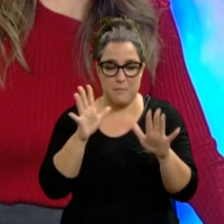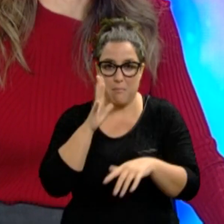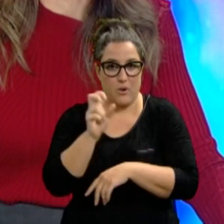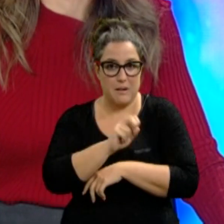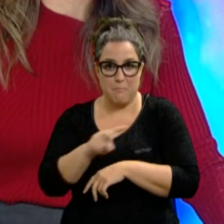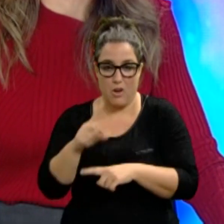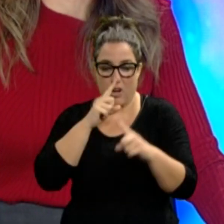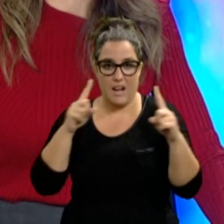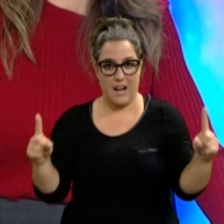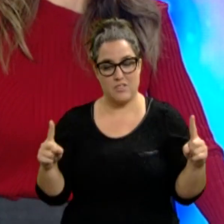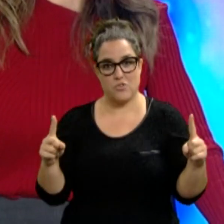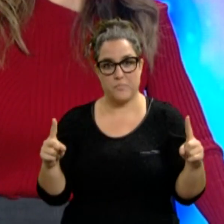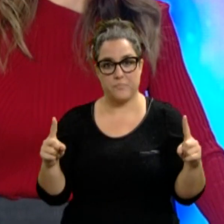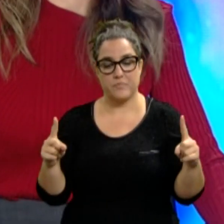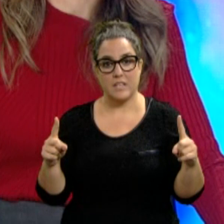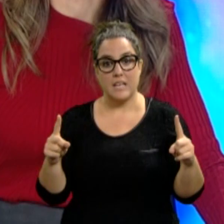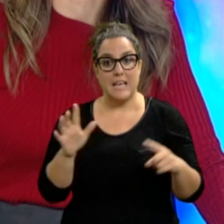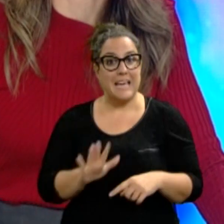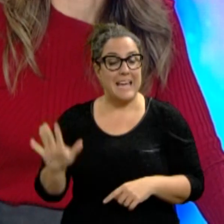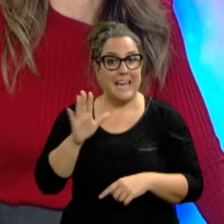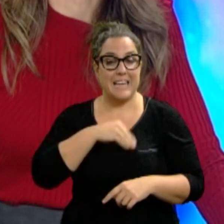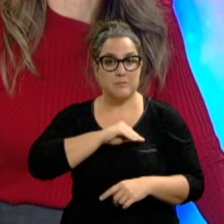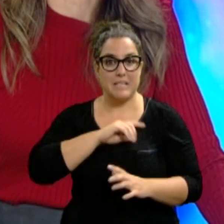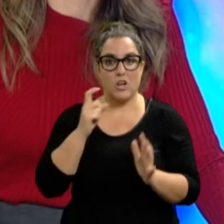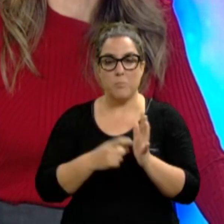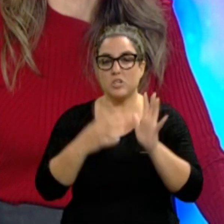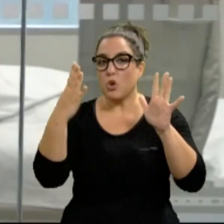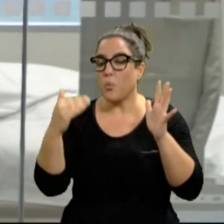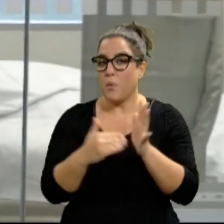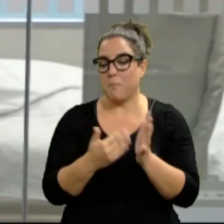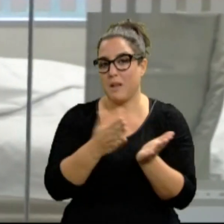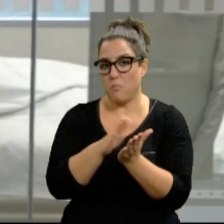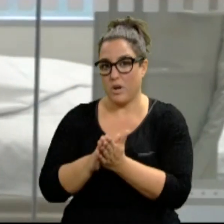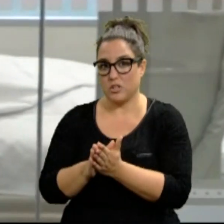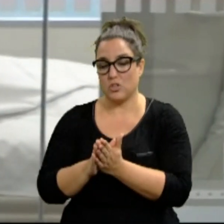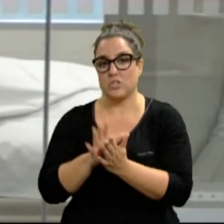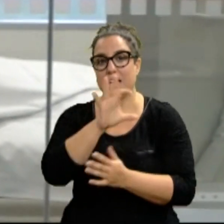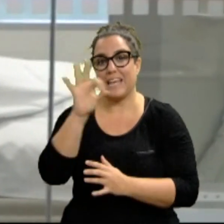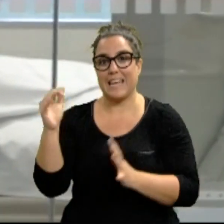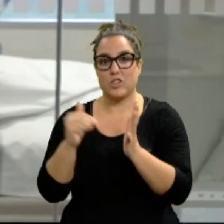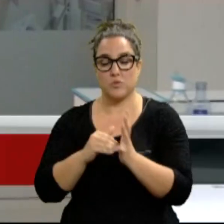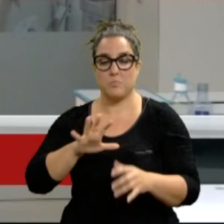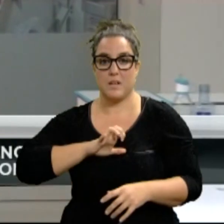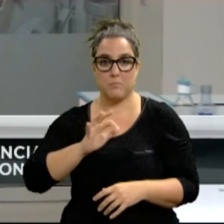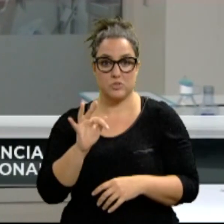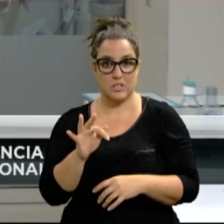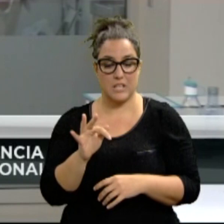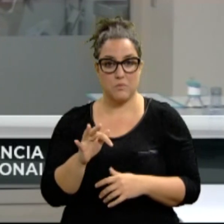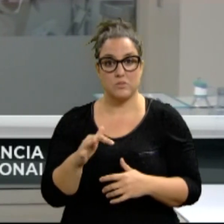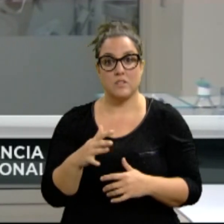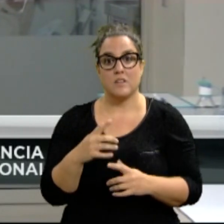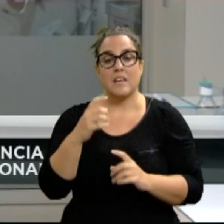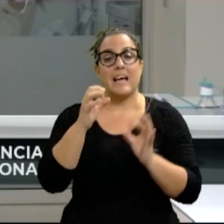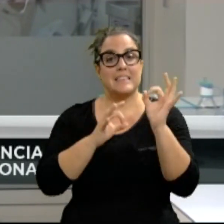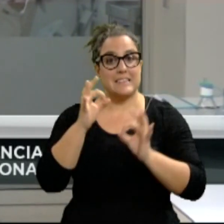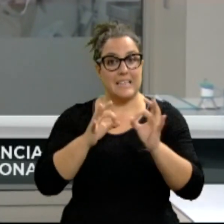En marzo, en el conjunto del territorio, se han superado los 9.000 muertos y se han sumado medio millón más de nuevos positivos. Sin embargo, en la tasa de incidencia